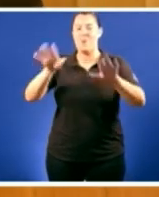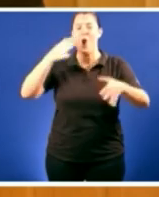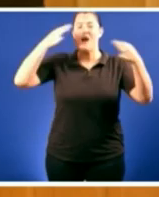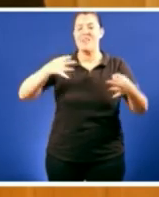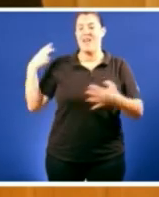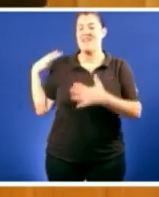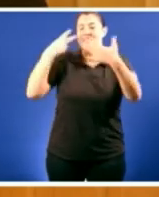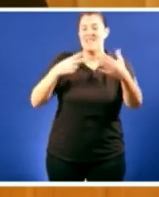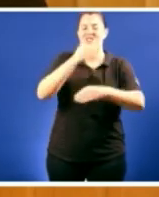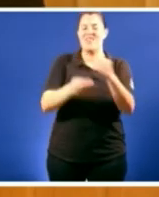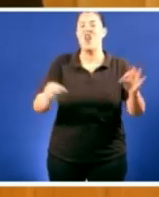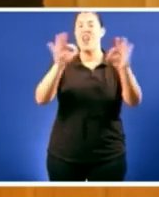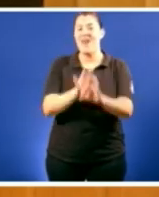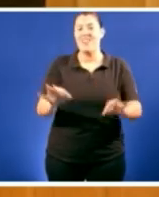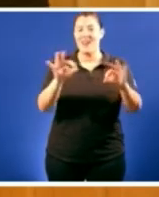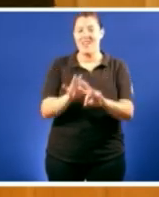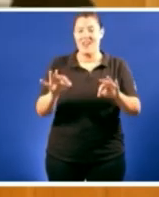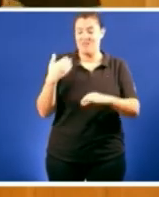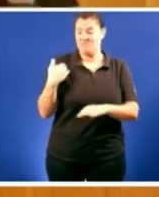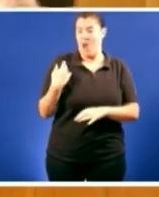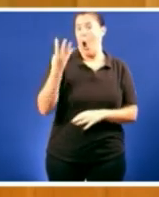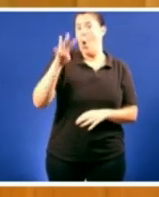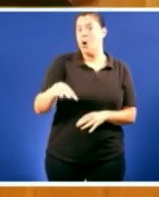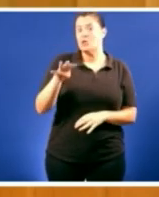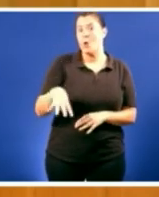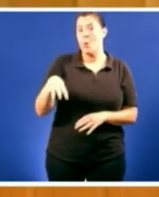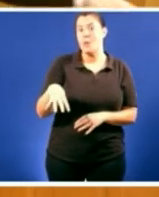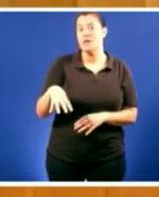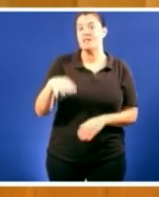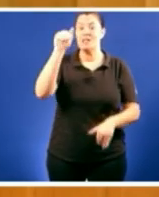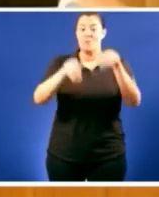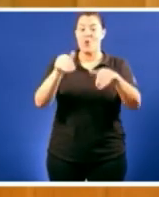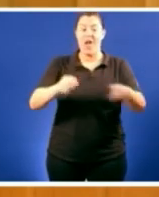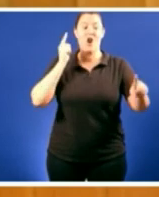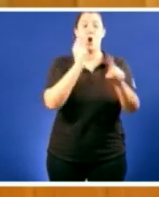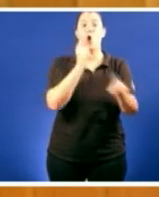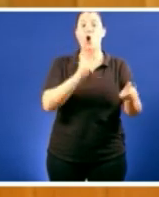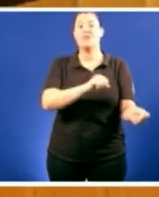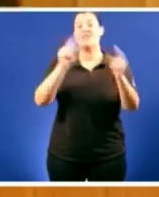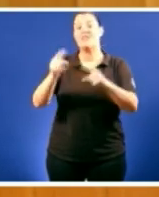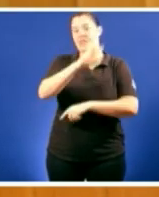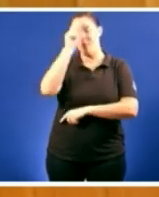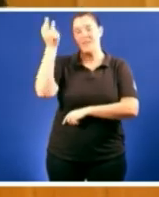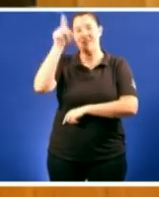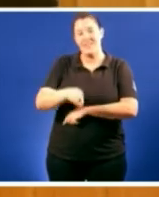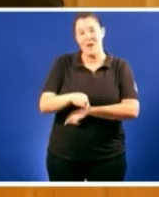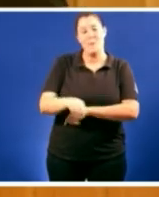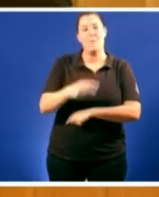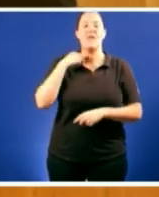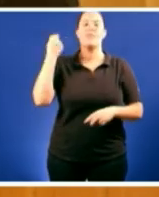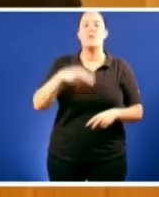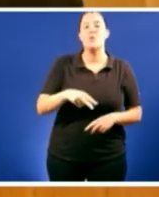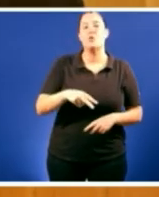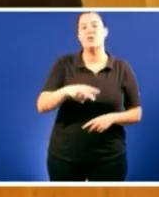só hai só catro meses votaron en contra da transferencia en Madrid tamén os diputados galegos e galegas do